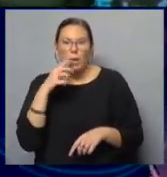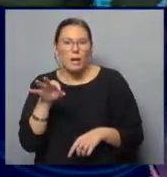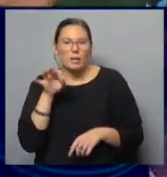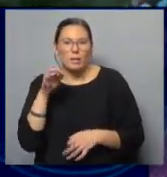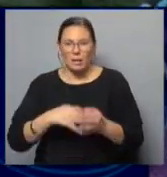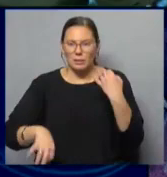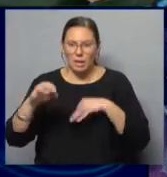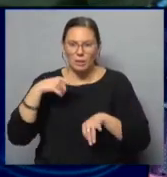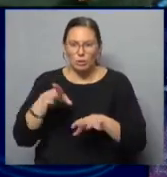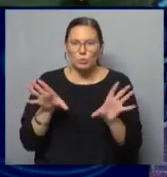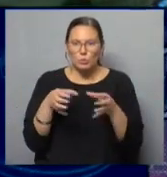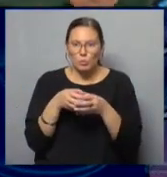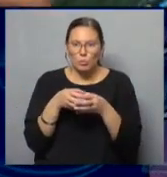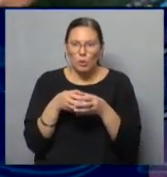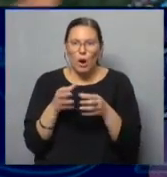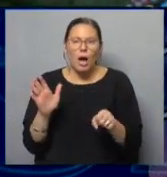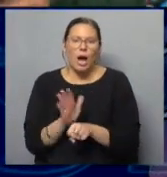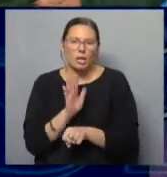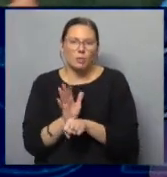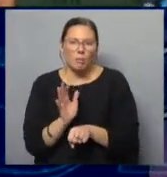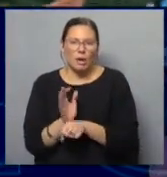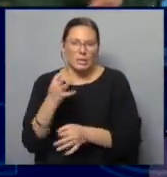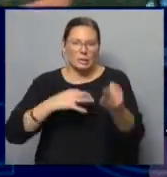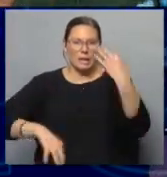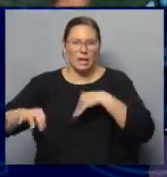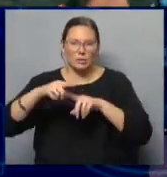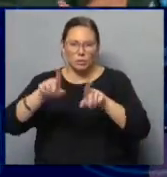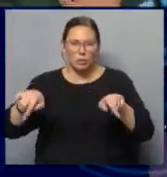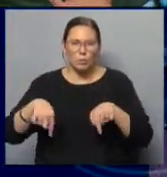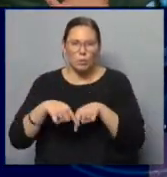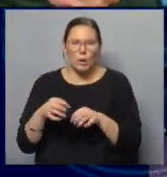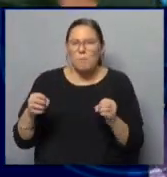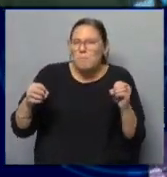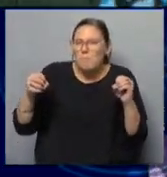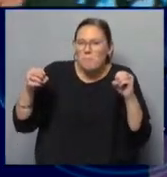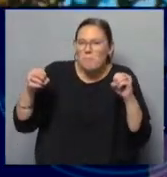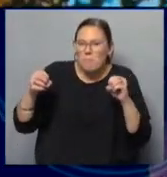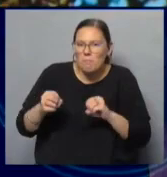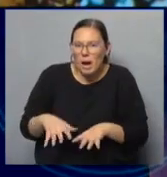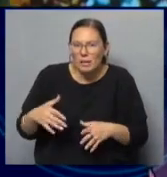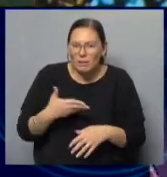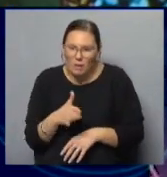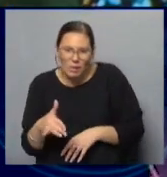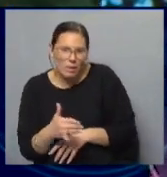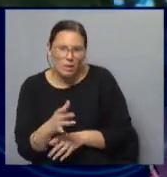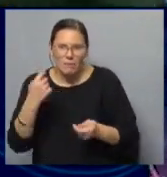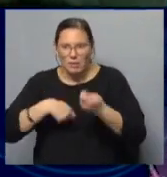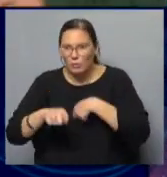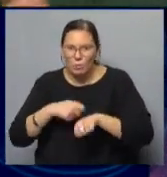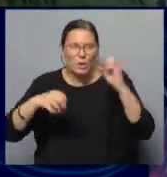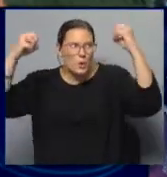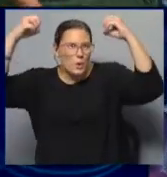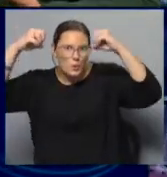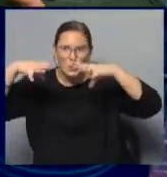El grupo de ellos actuaba en los teatros en esa época. Y el teatro es un lugar, es un castillo. Es lugar muy mágico para un niño. Pasadizos, el vestuario, la cabina de las luces.